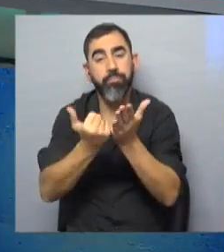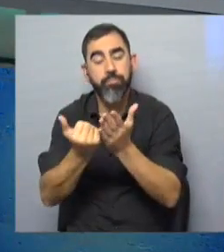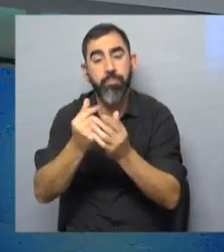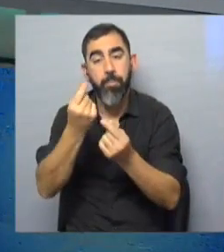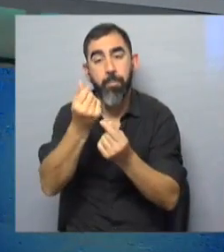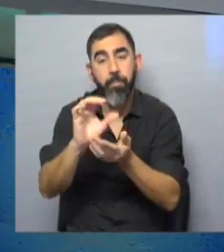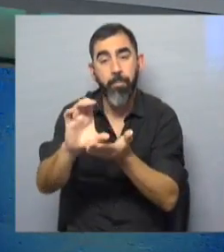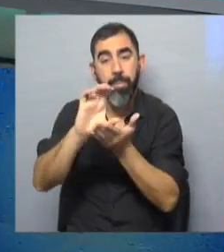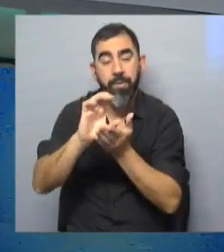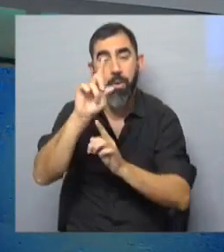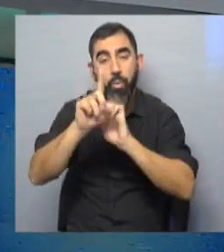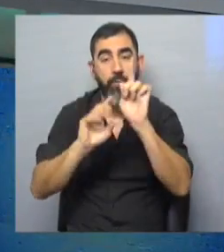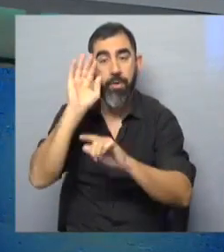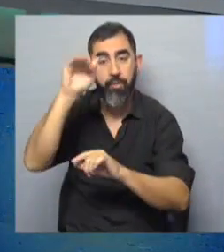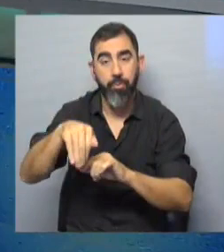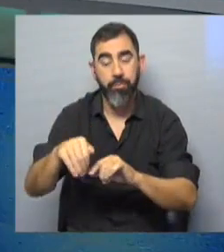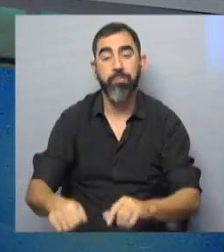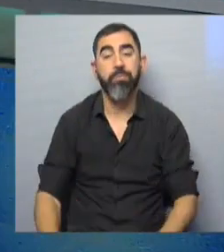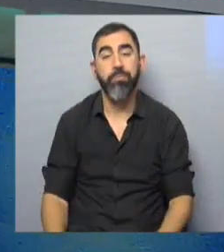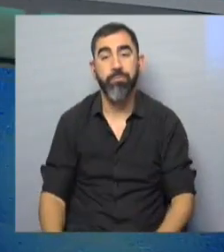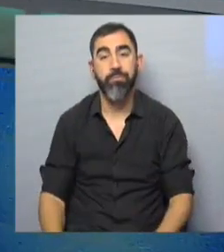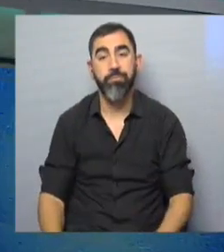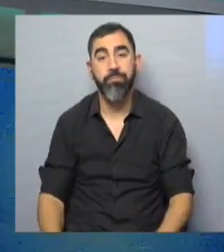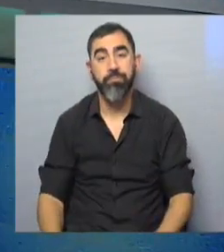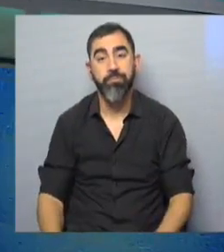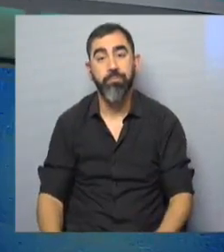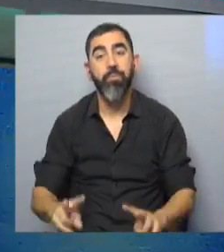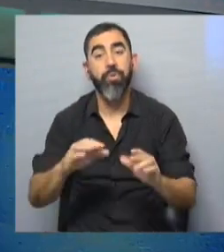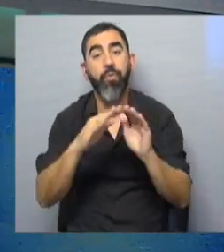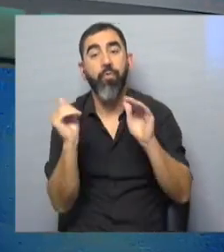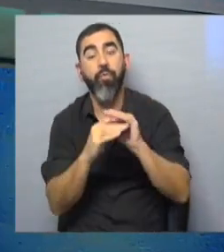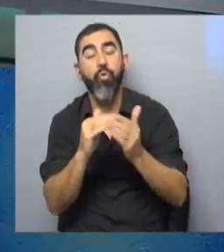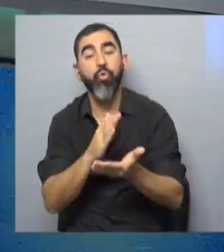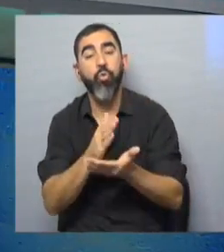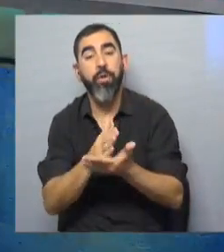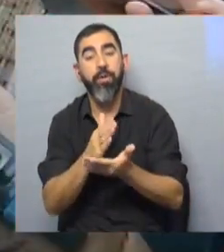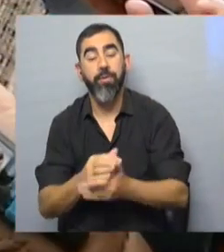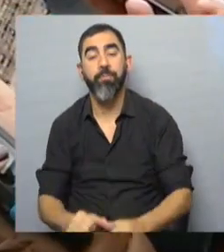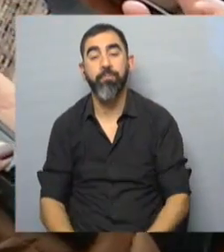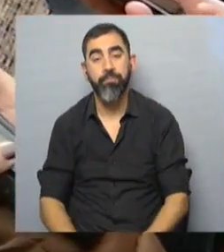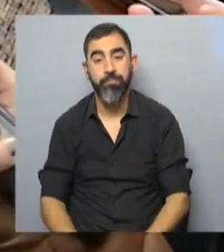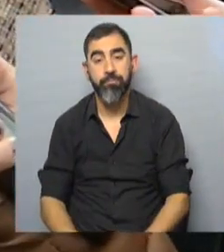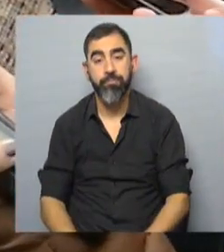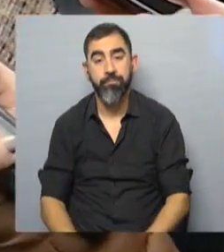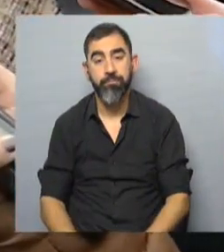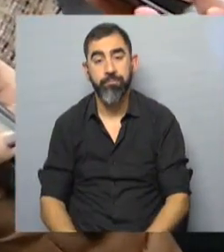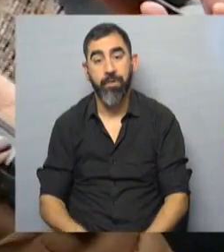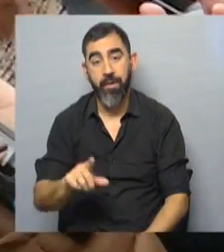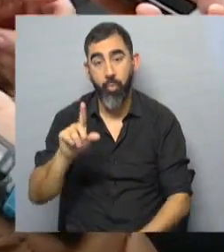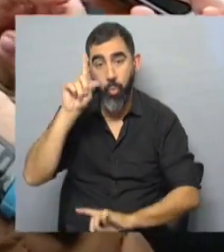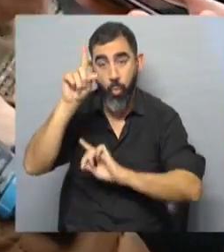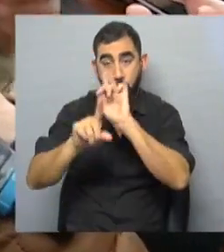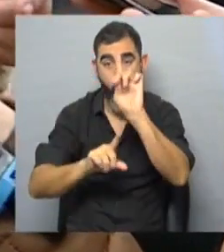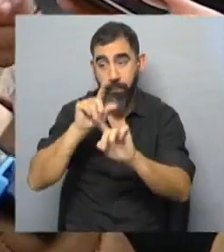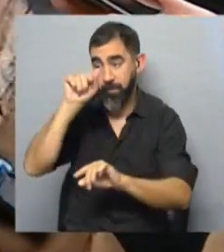recursos de la Universidad de la República mediante el Fondo de Solidaridad. Esa universidad que